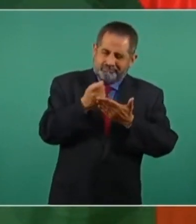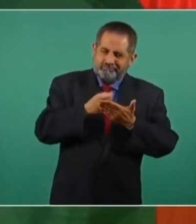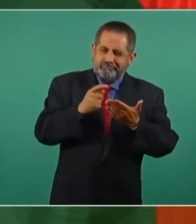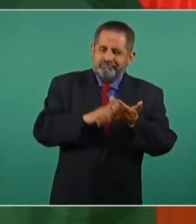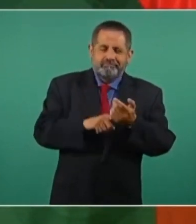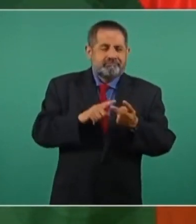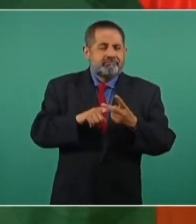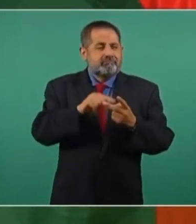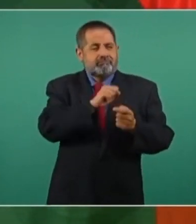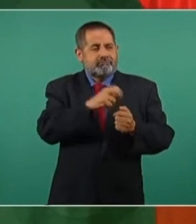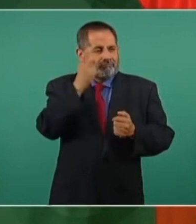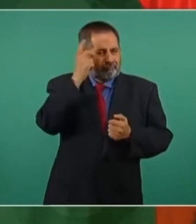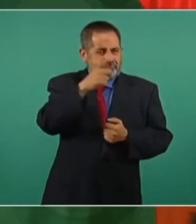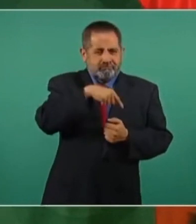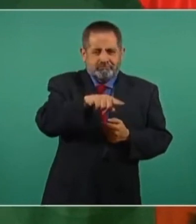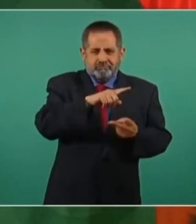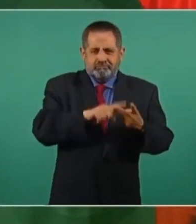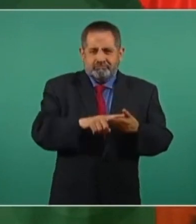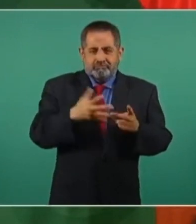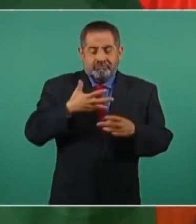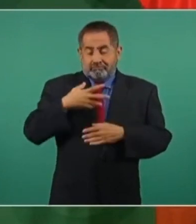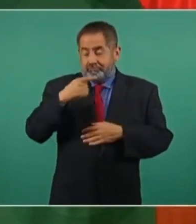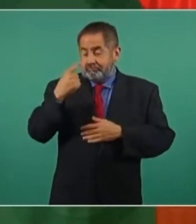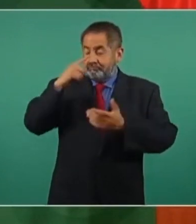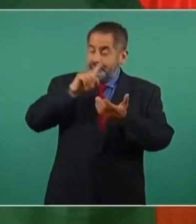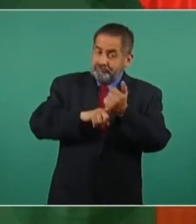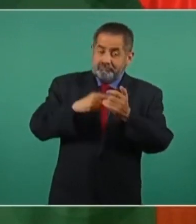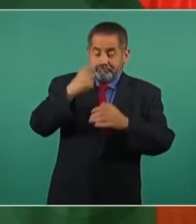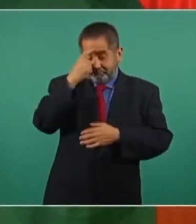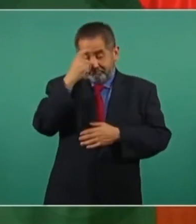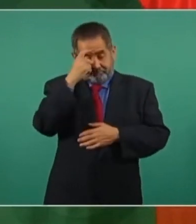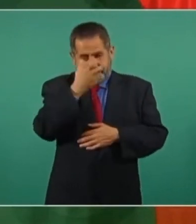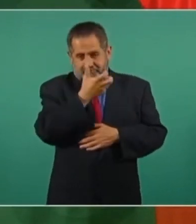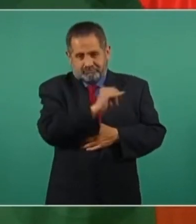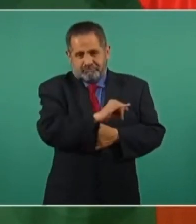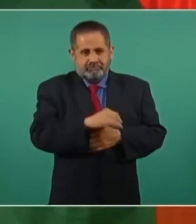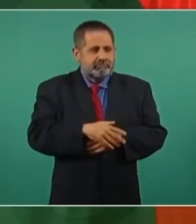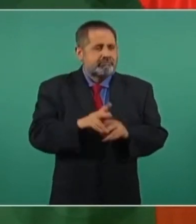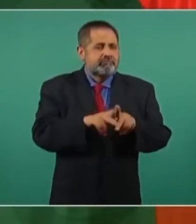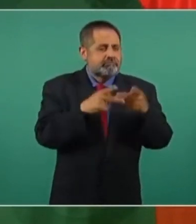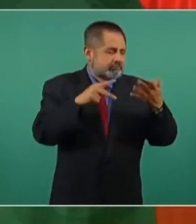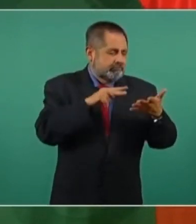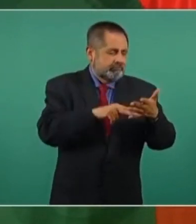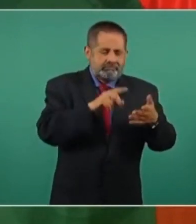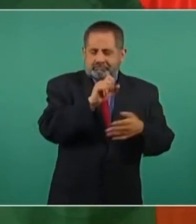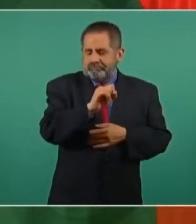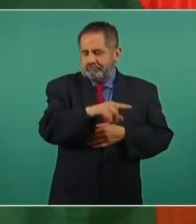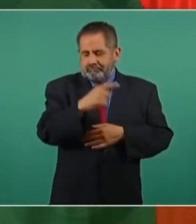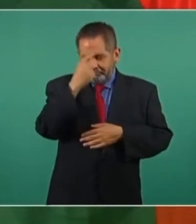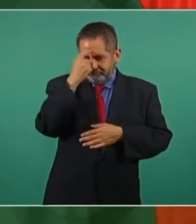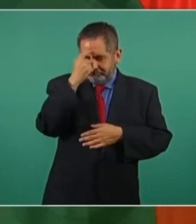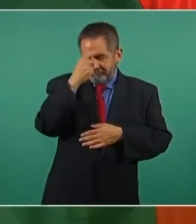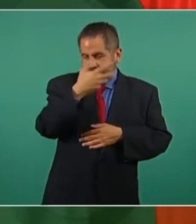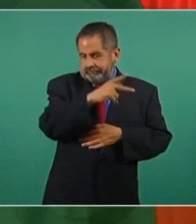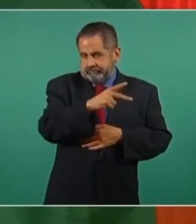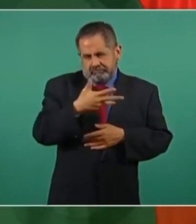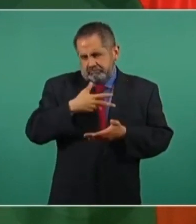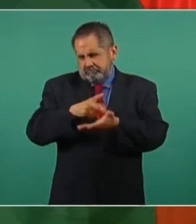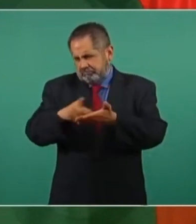los dueños tienen este pensamiento y los que leen el periódico, que están en todo su derecho,